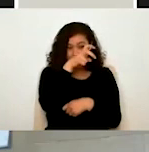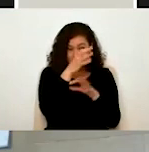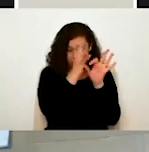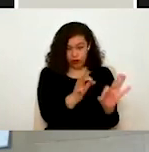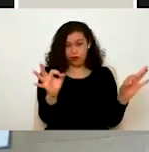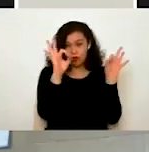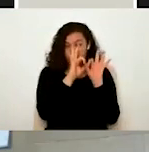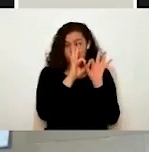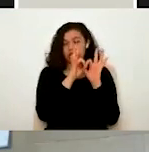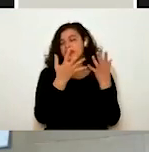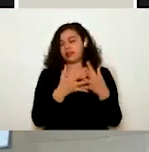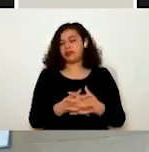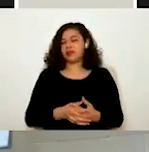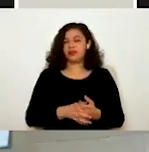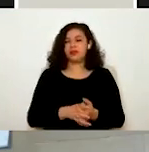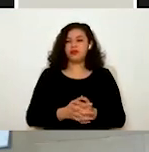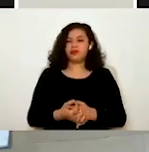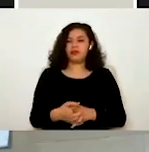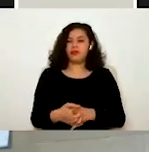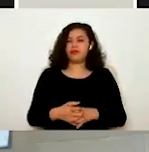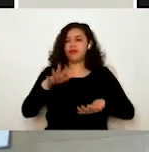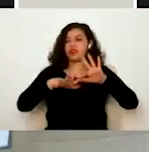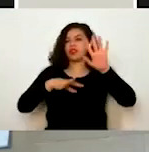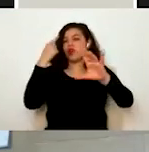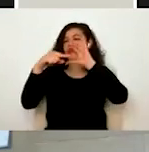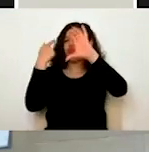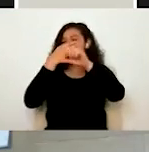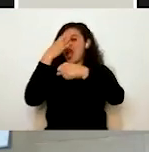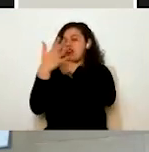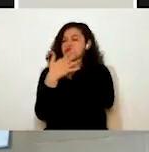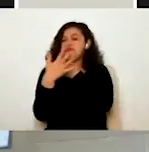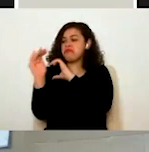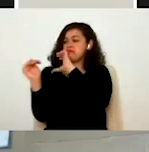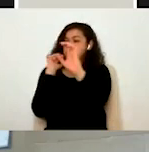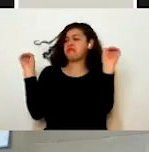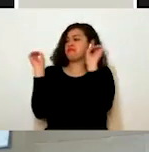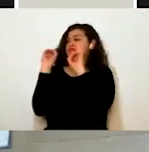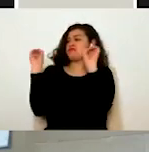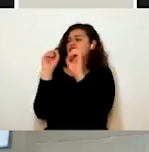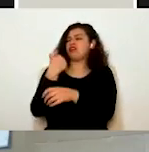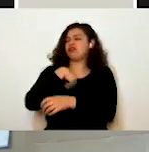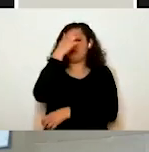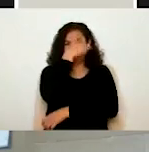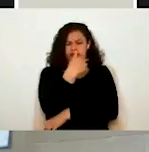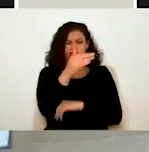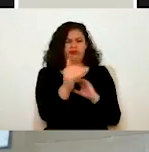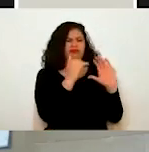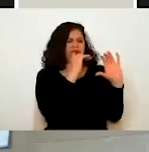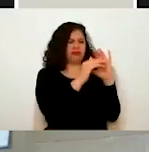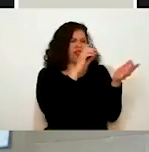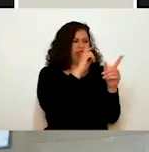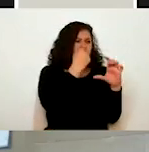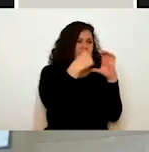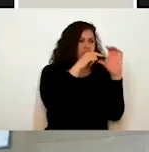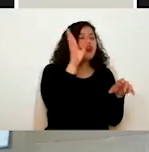Hay ocasiones que, bueno, nos han reportado que no les han llegado los correos y cuando revisamos la solicitud, no les han llegado porque este correo electrónico está